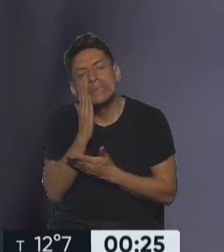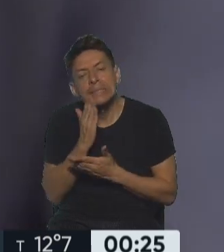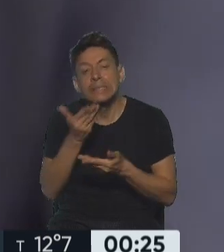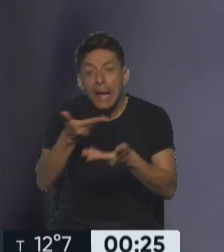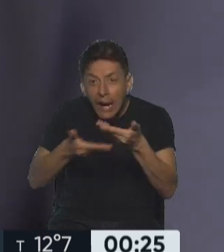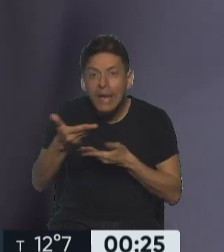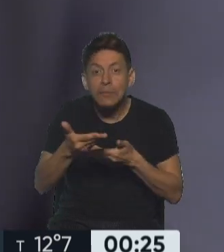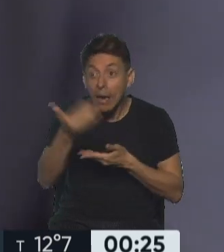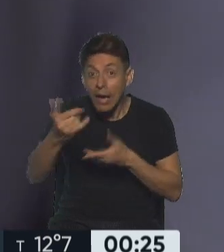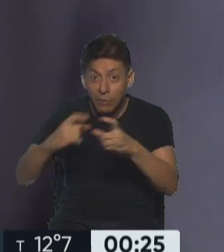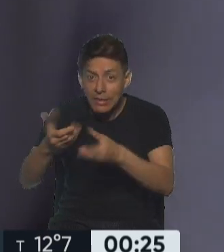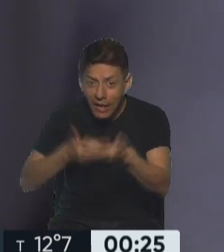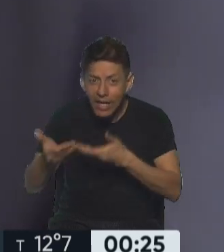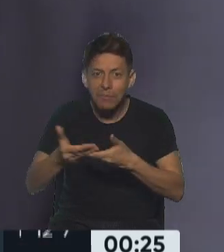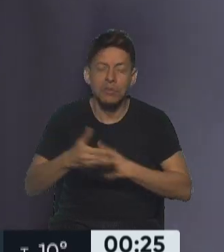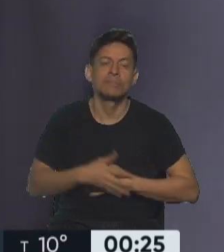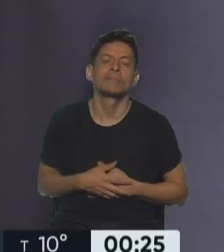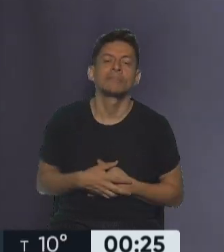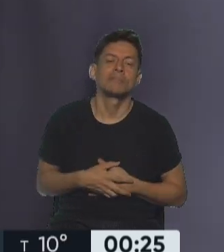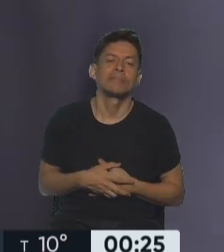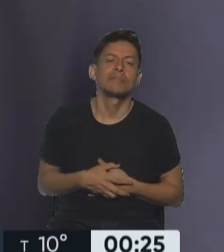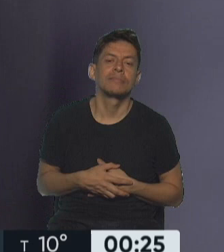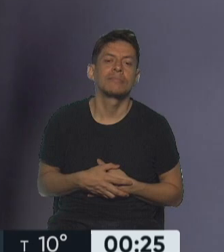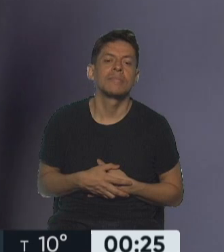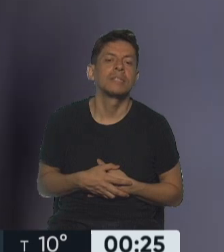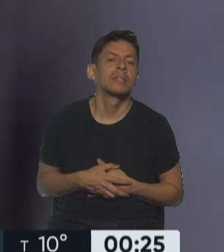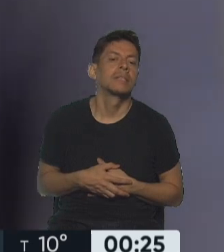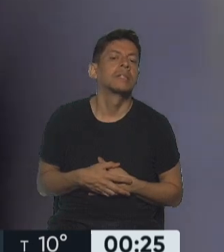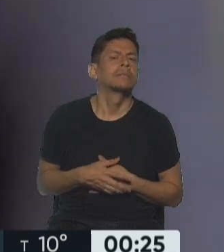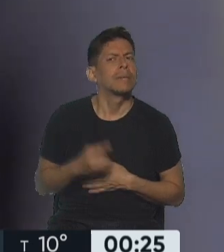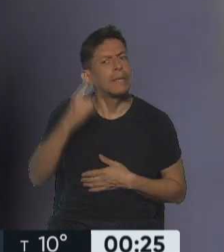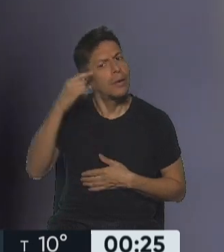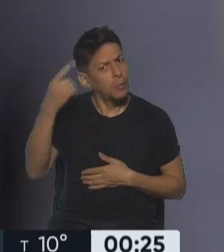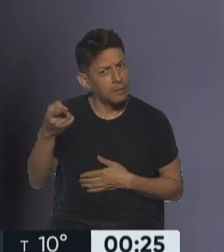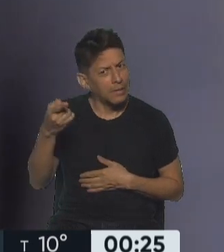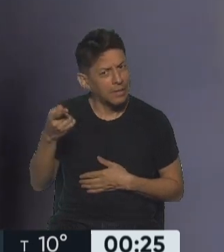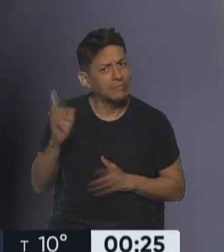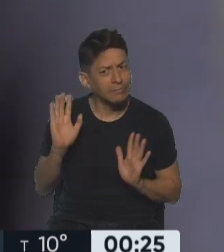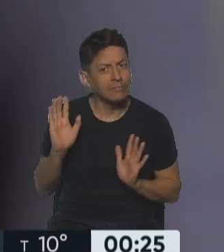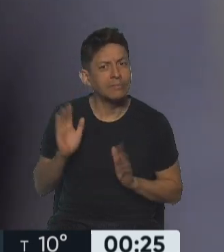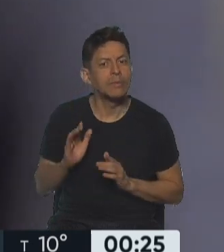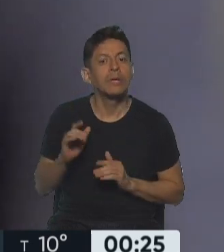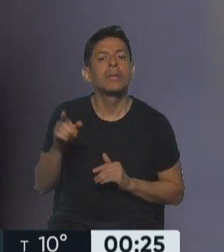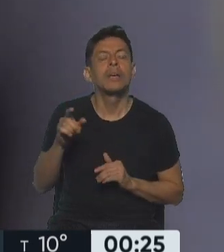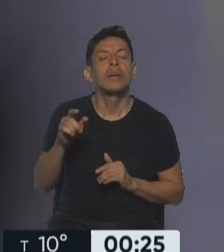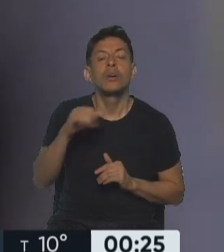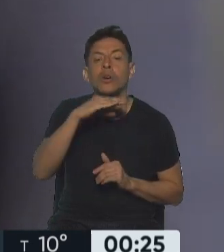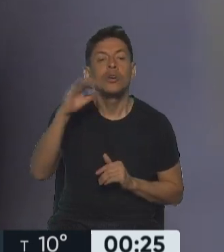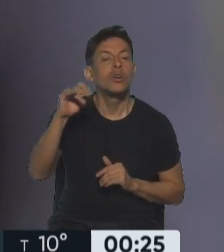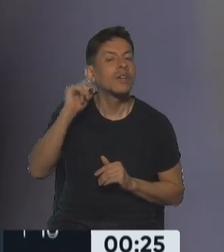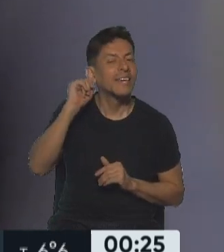con ustedes en el próximo mes. En el momento, yo tenía otra idea. Jorge Arguello, el